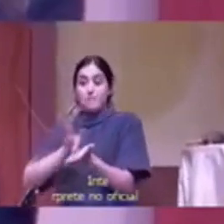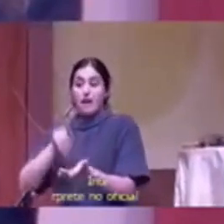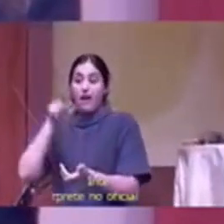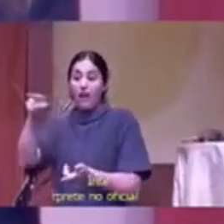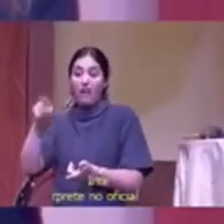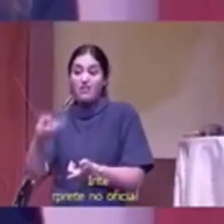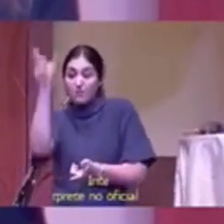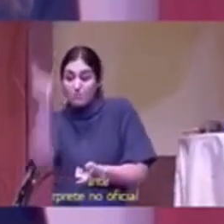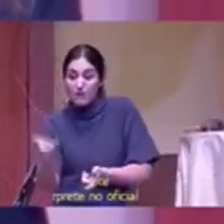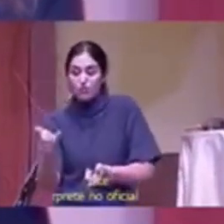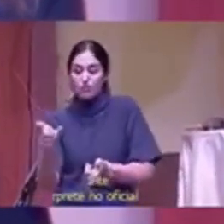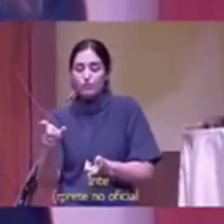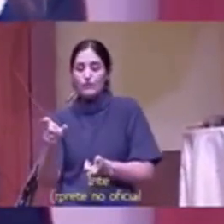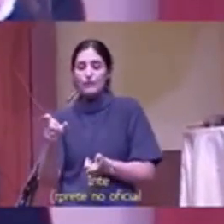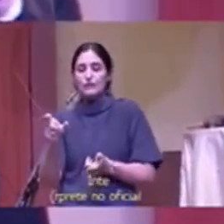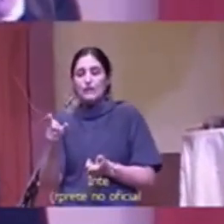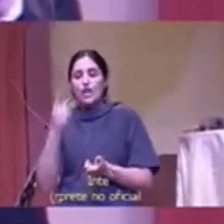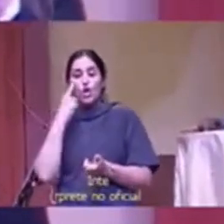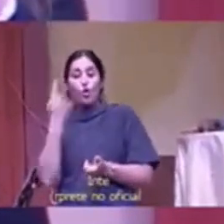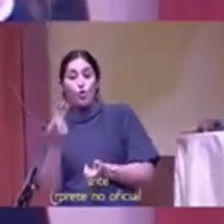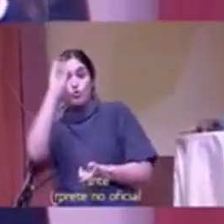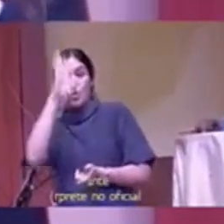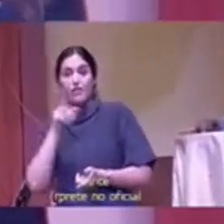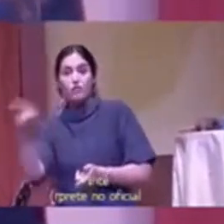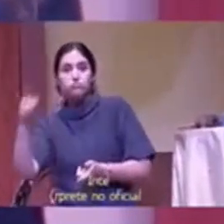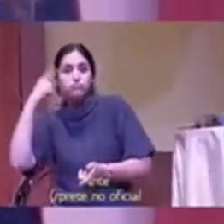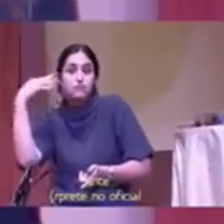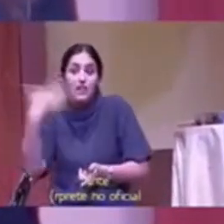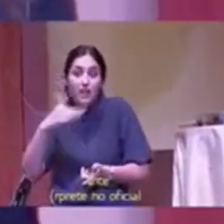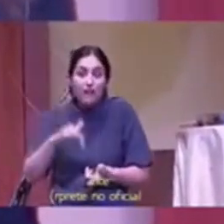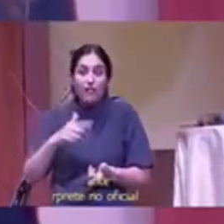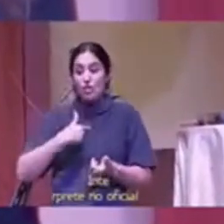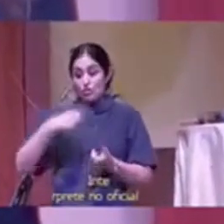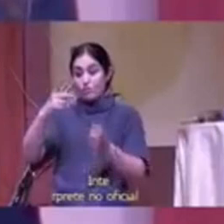a él no sean engañados